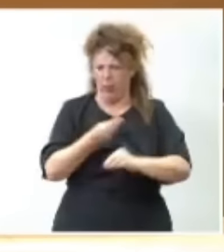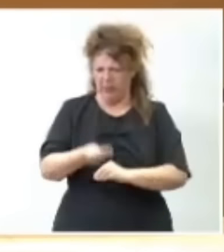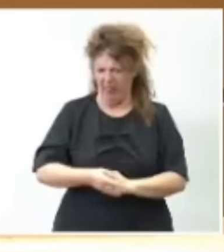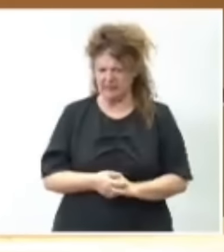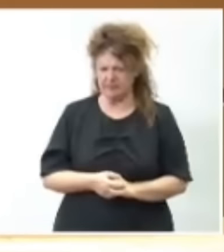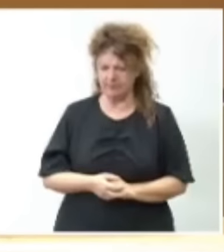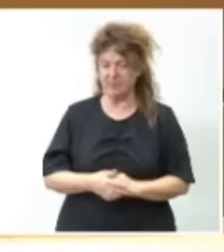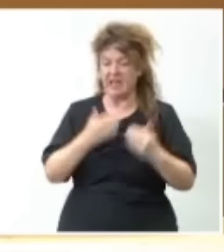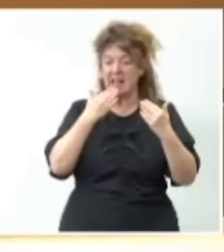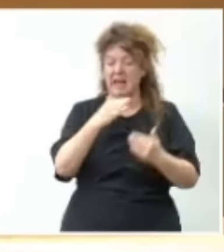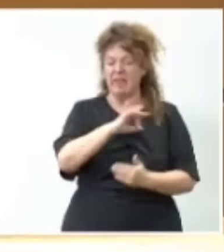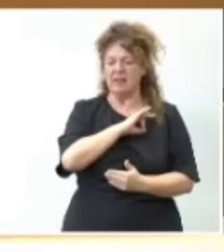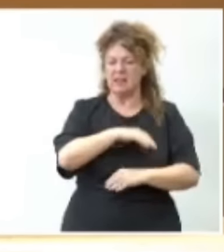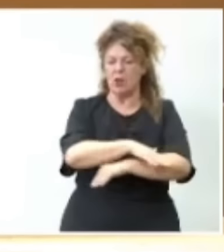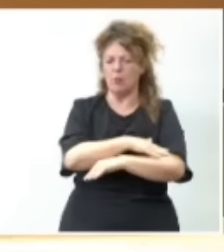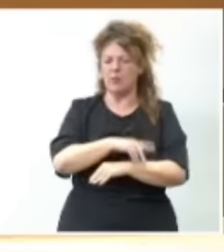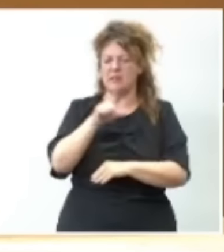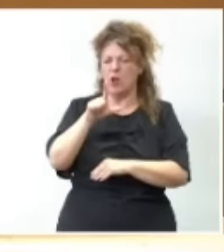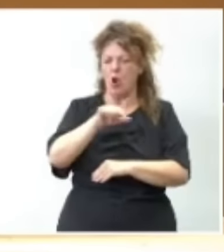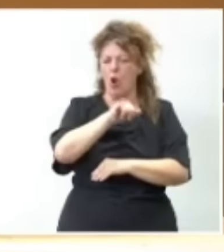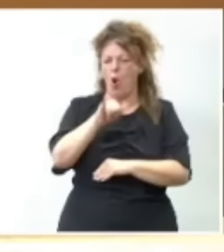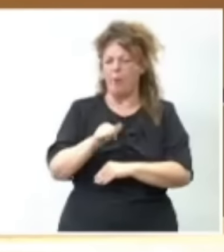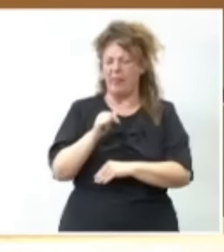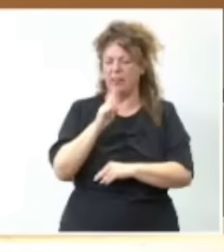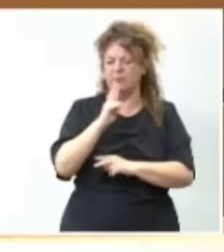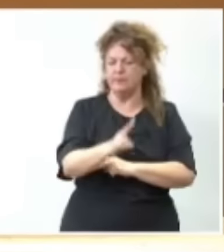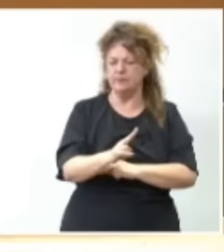Gracias, señor ministro. Senadora López tiene la palabra.